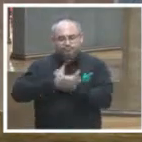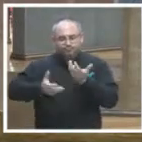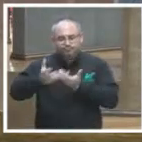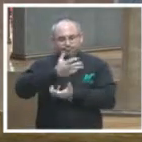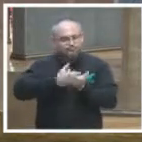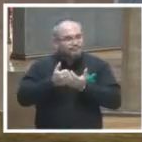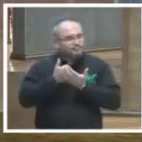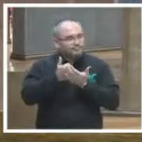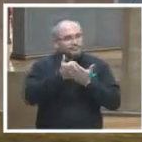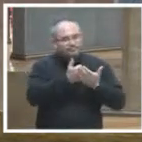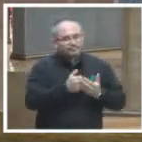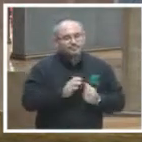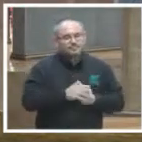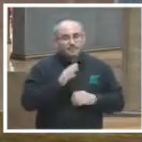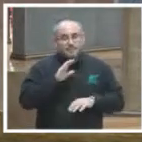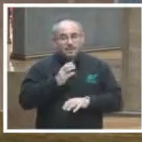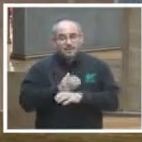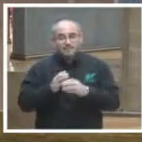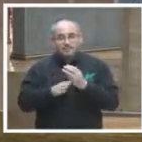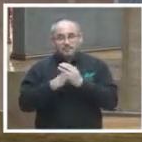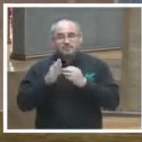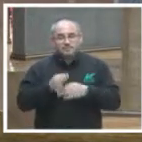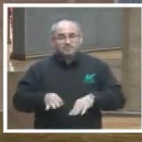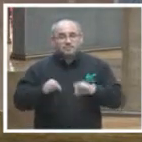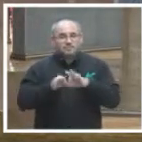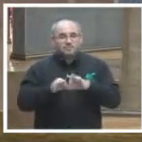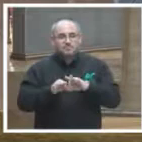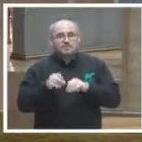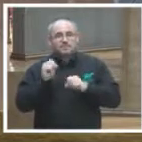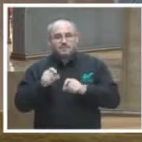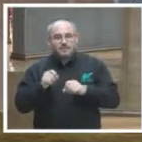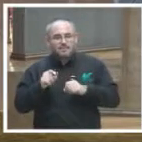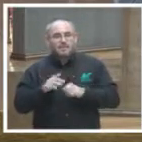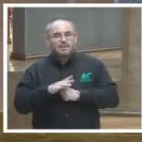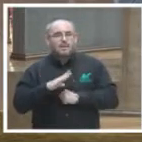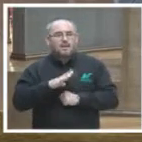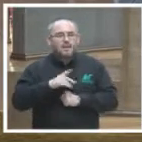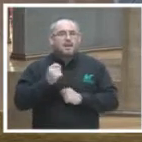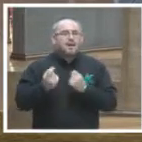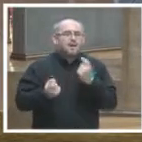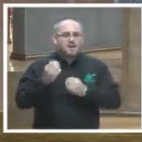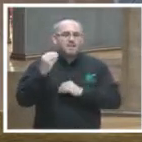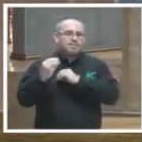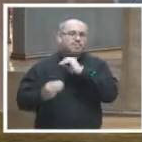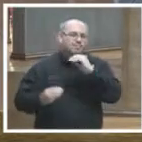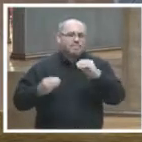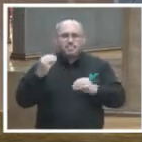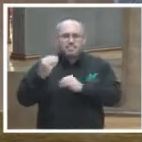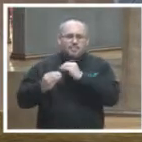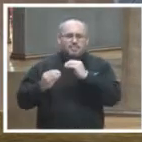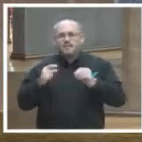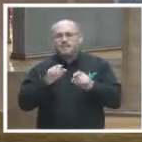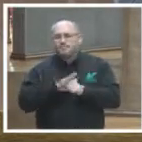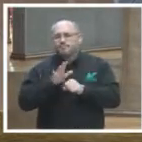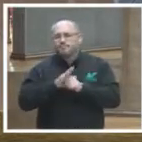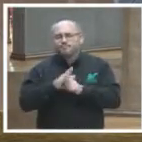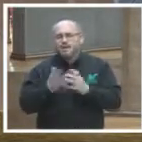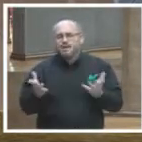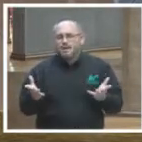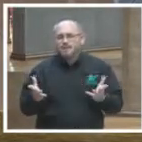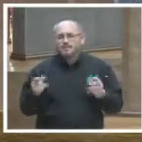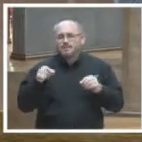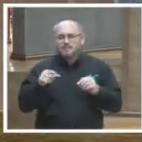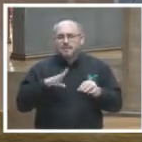realmente relevantes por el otro lado también hay una discusión en torno a la información que se